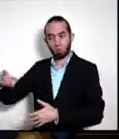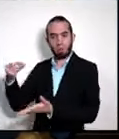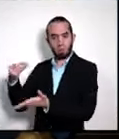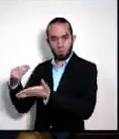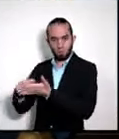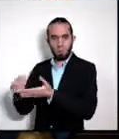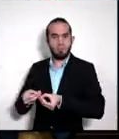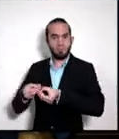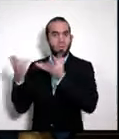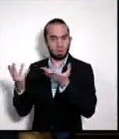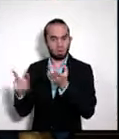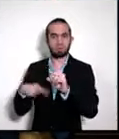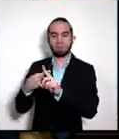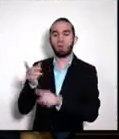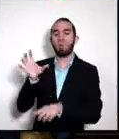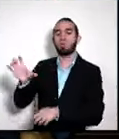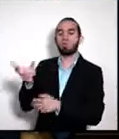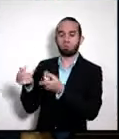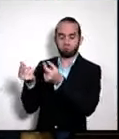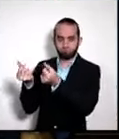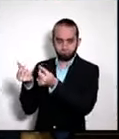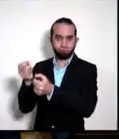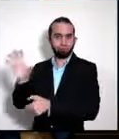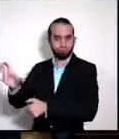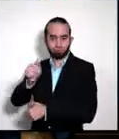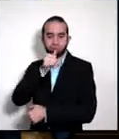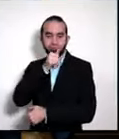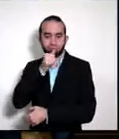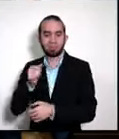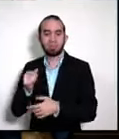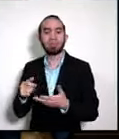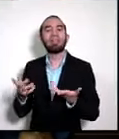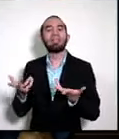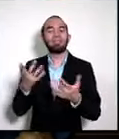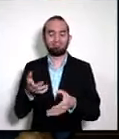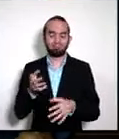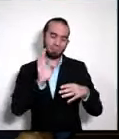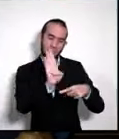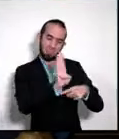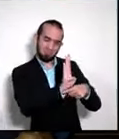como por sus propios fondos de un fideicomiso que ellos